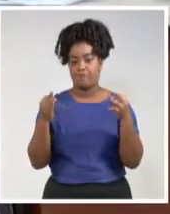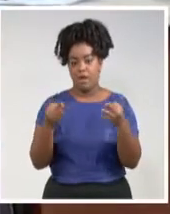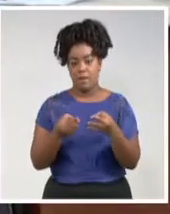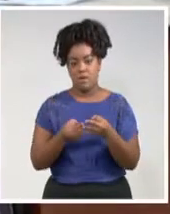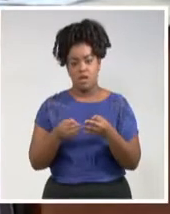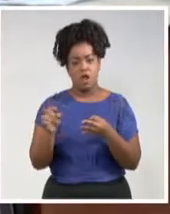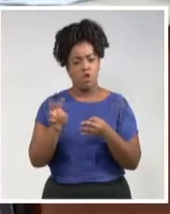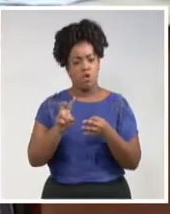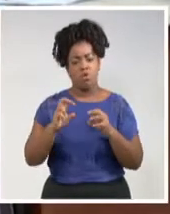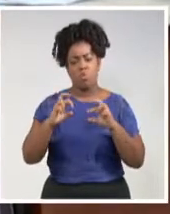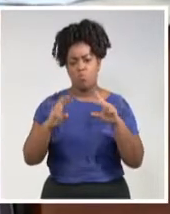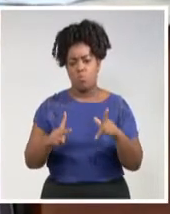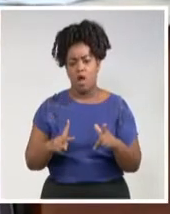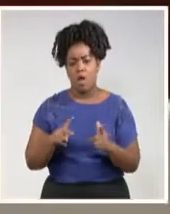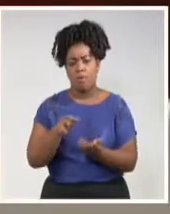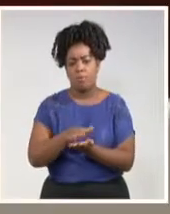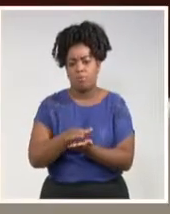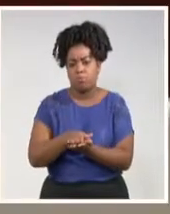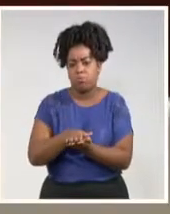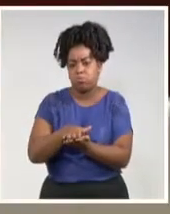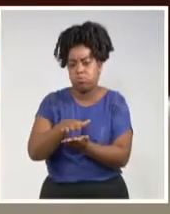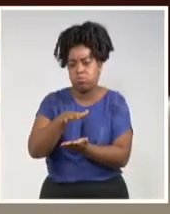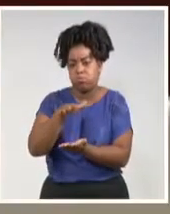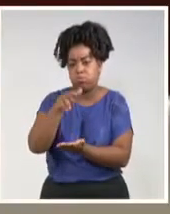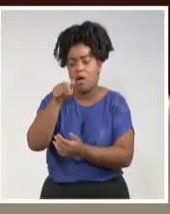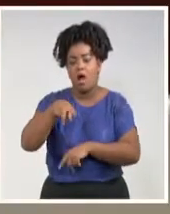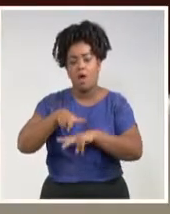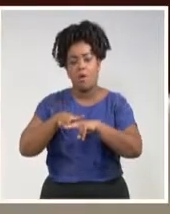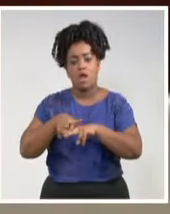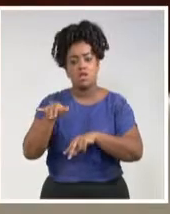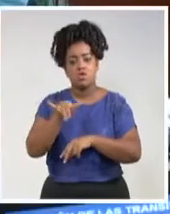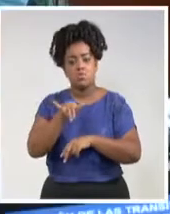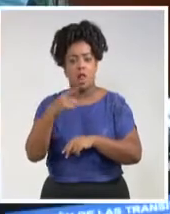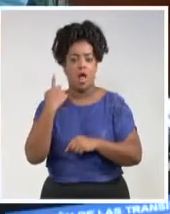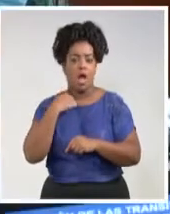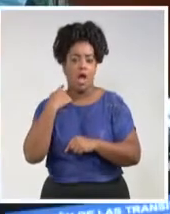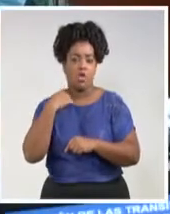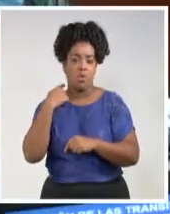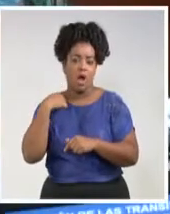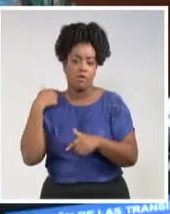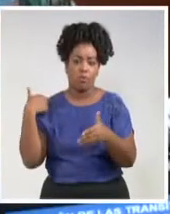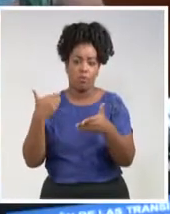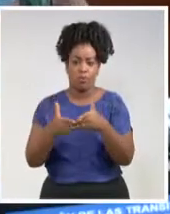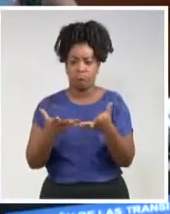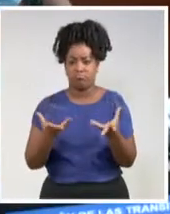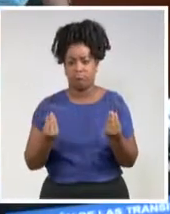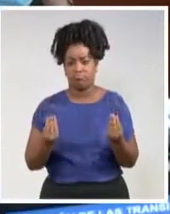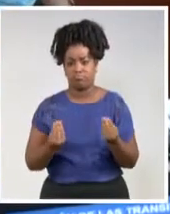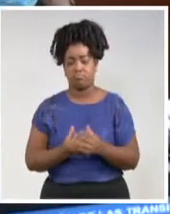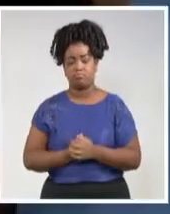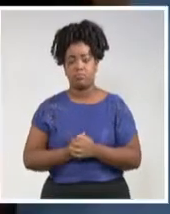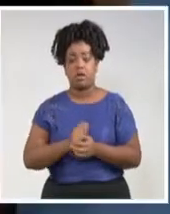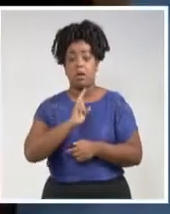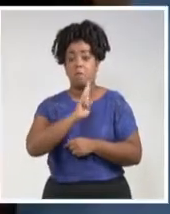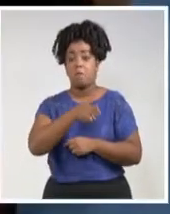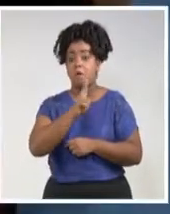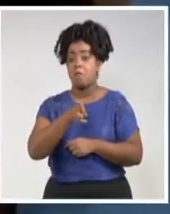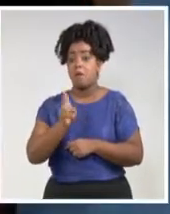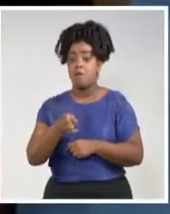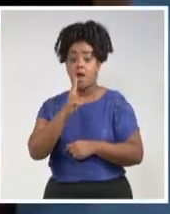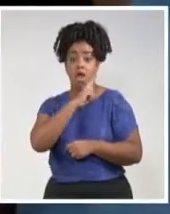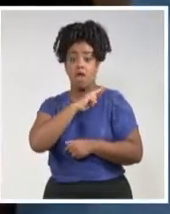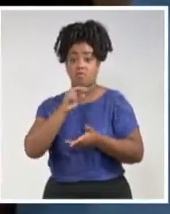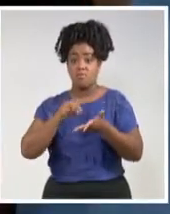vuelvan a acumularse en La Habana, como ha sucedido en los últimos años. Para ello, orientó a los gobernadores de todas las